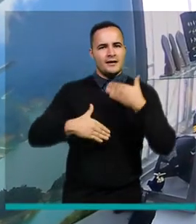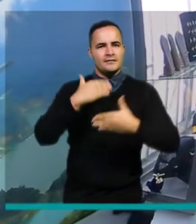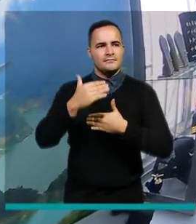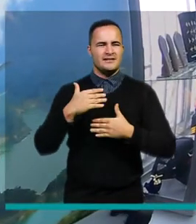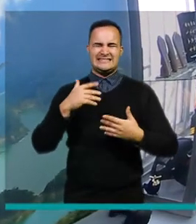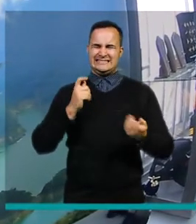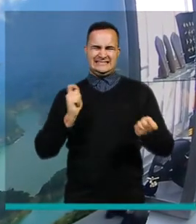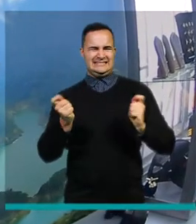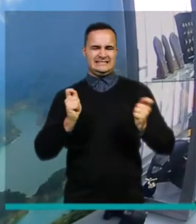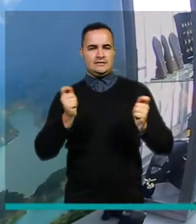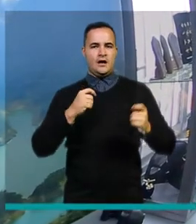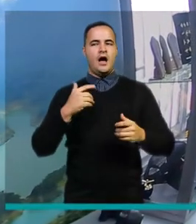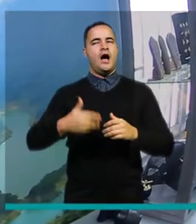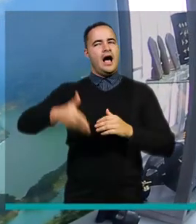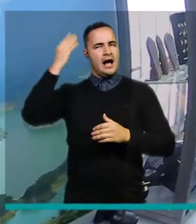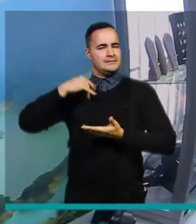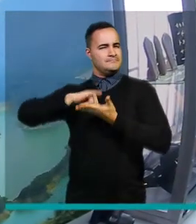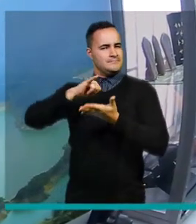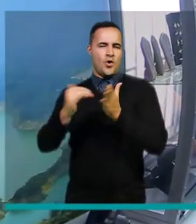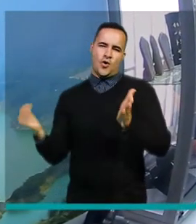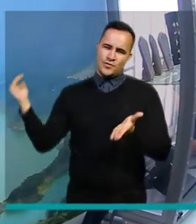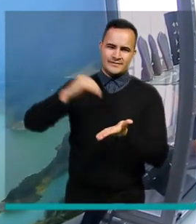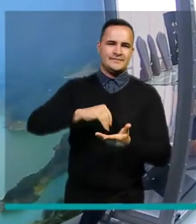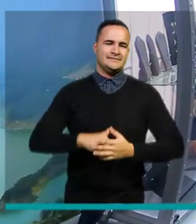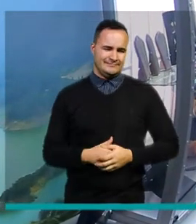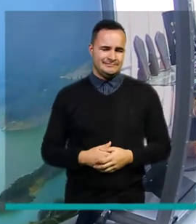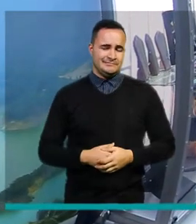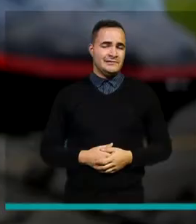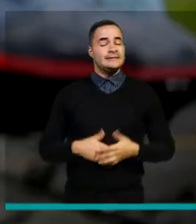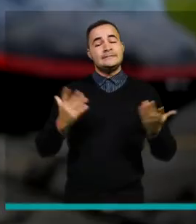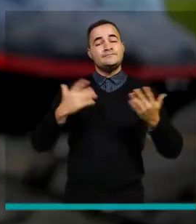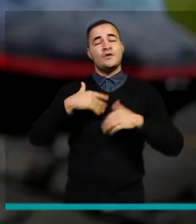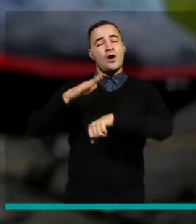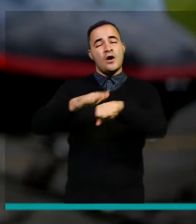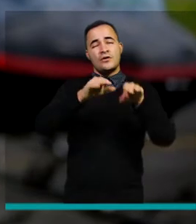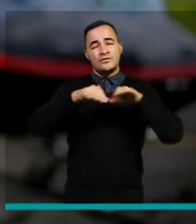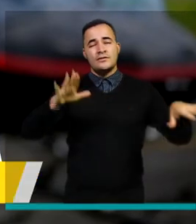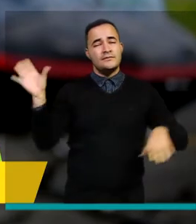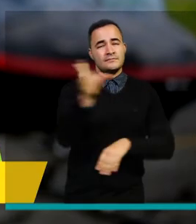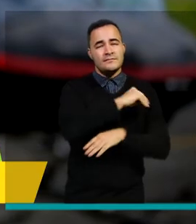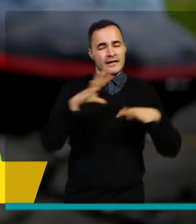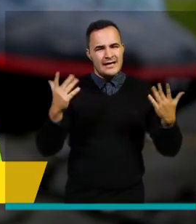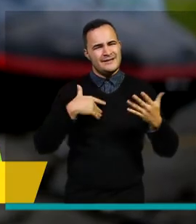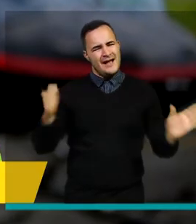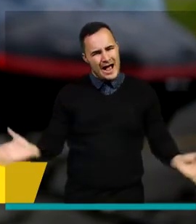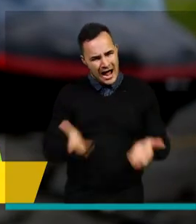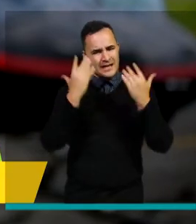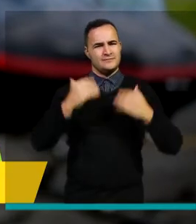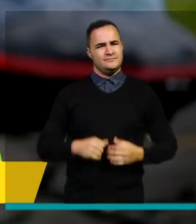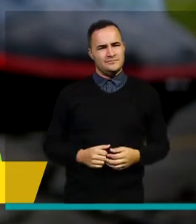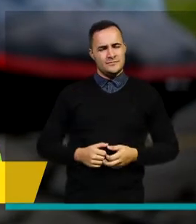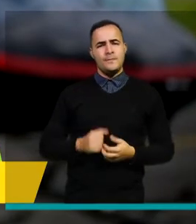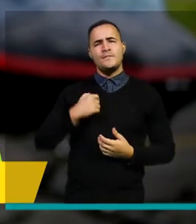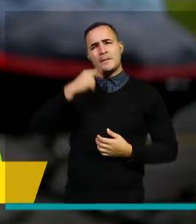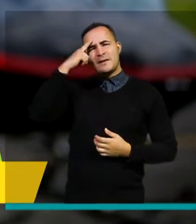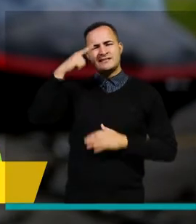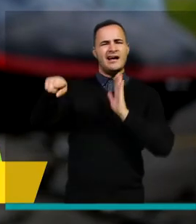esa nueva normalidad. El mensaje es que sigamos avanzando, que sigamos teniendo fe, que